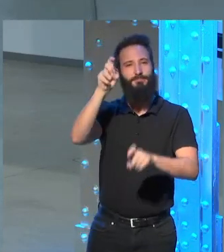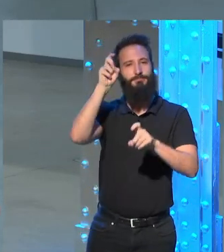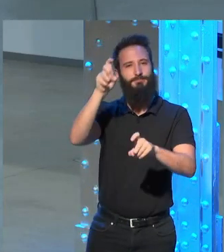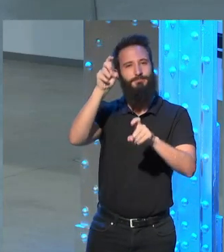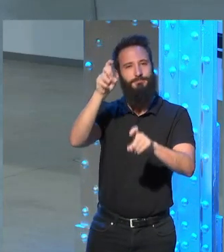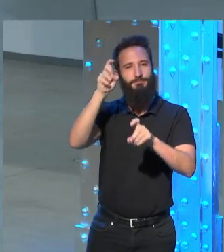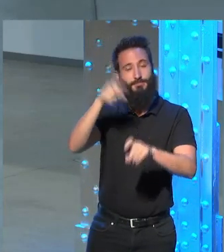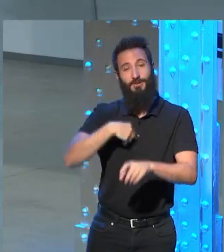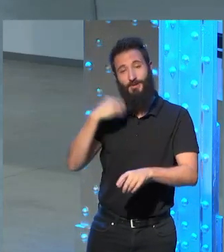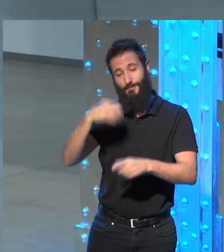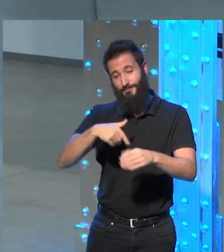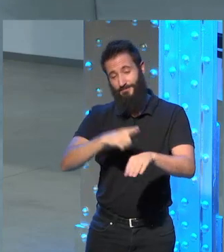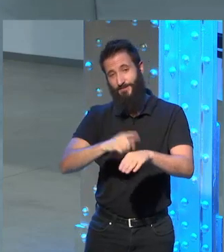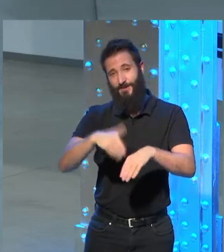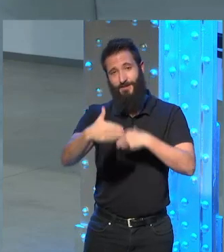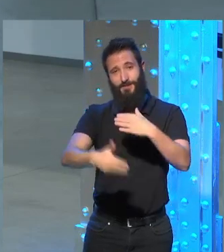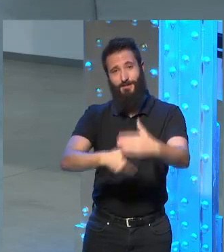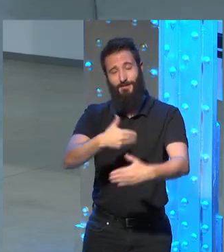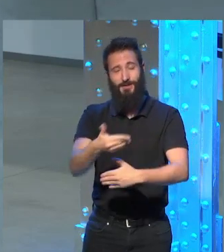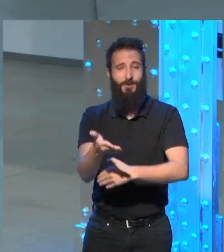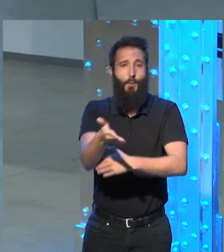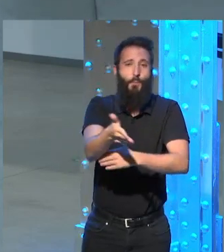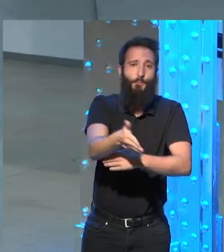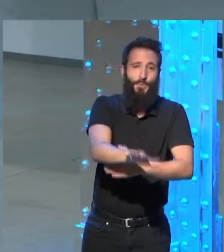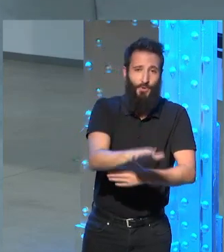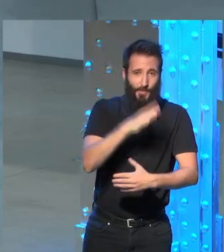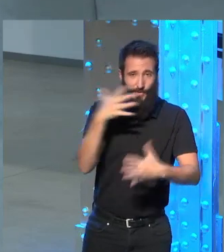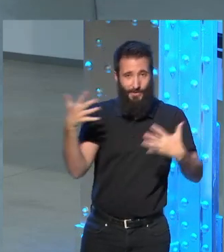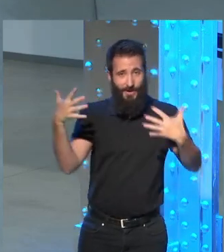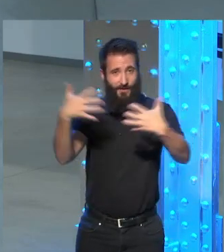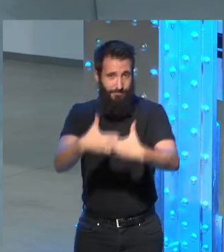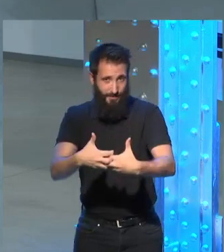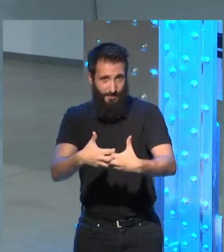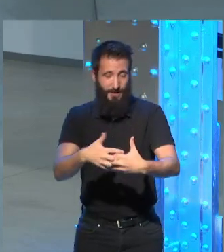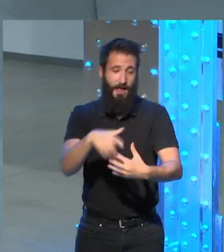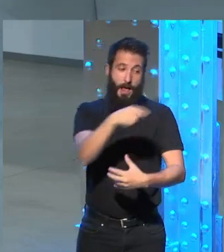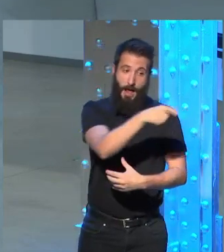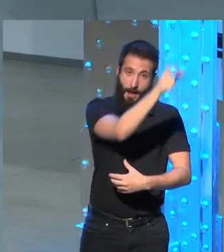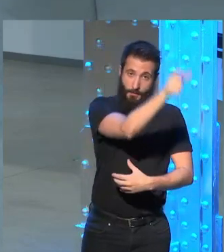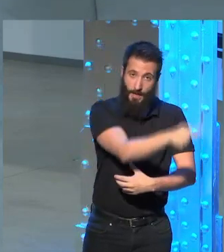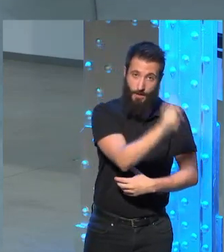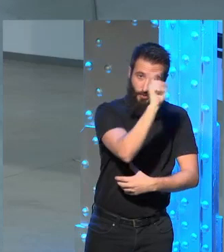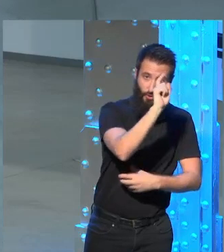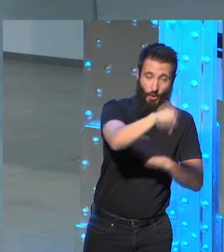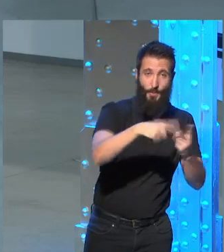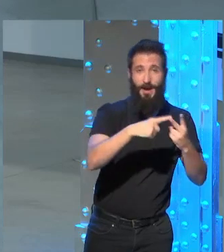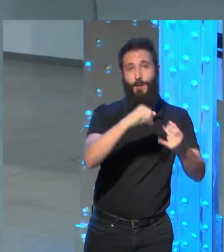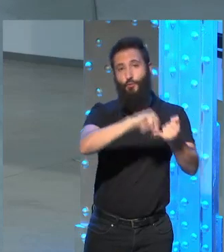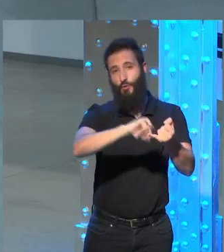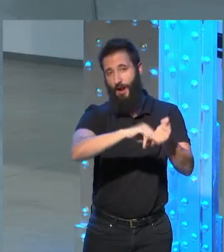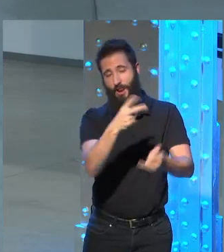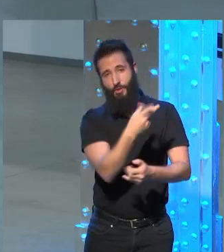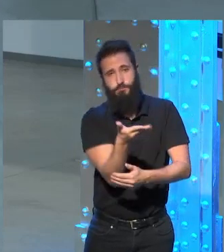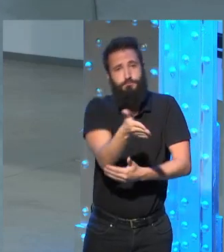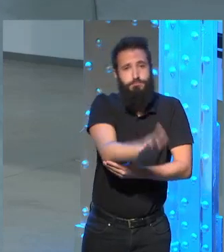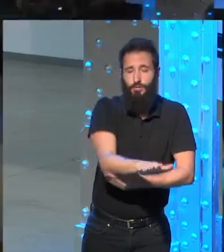desgraciadamente poco tiempo después murió en un accidente él y la esposa murieron en un accidente de una manera realmente trágica